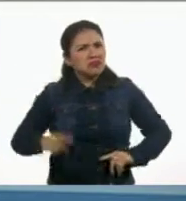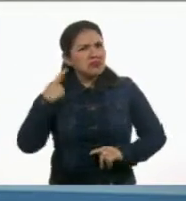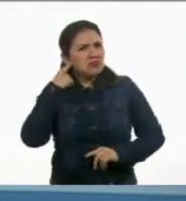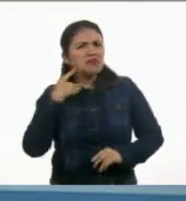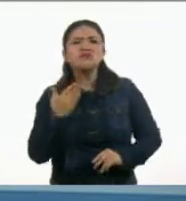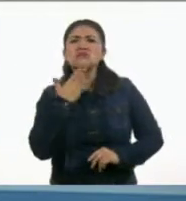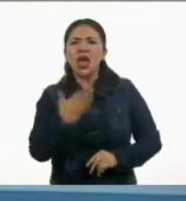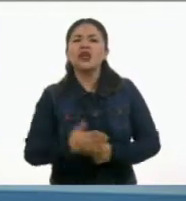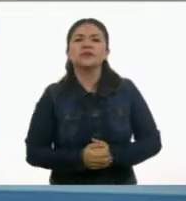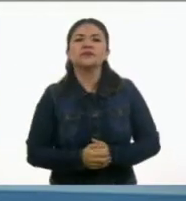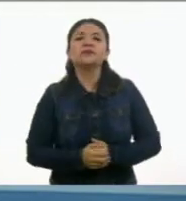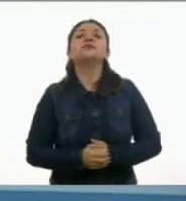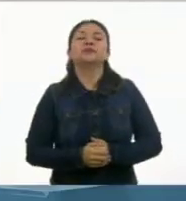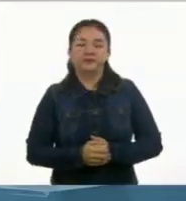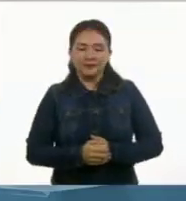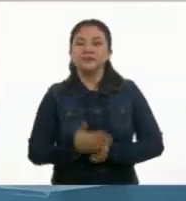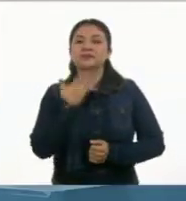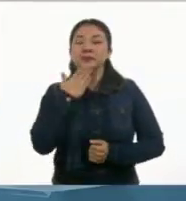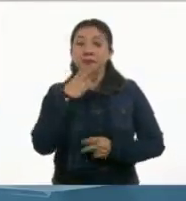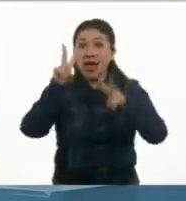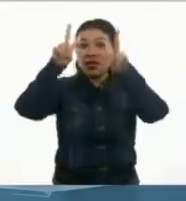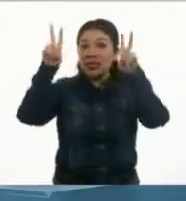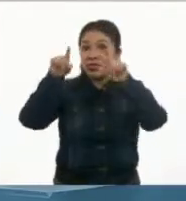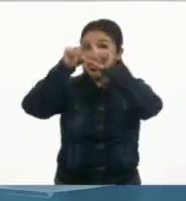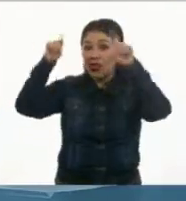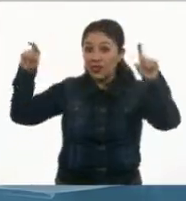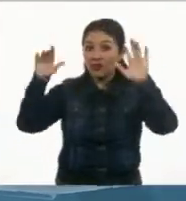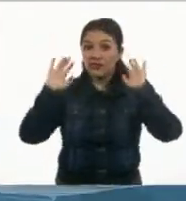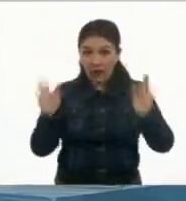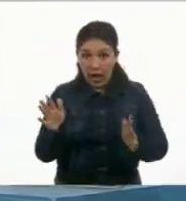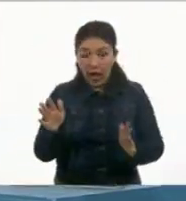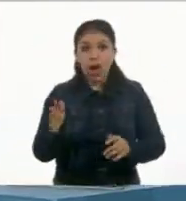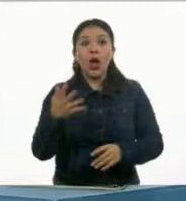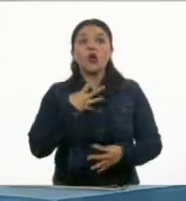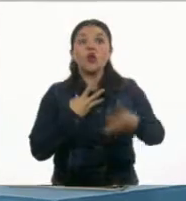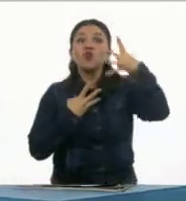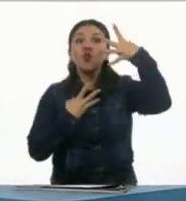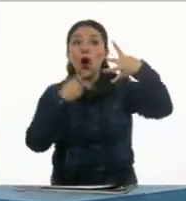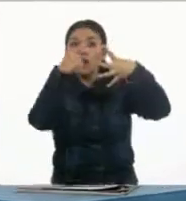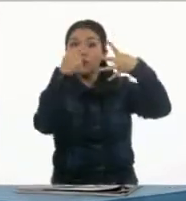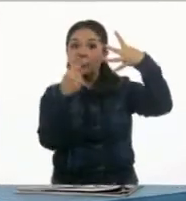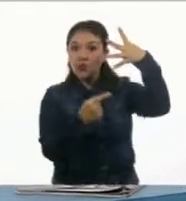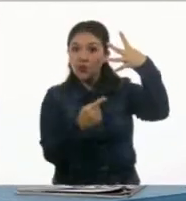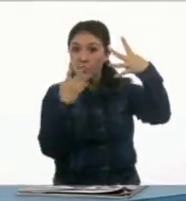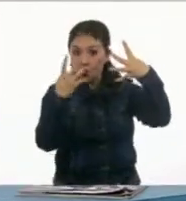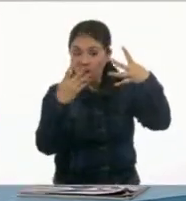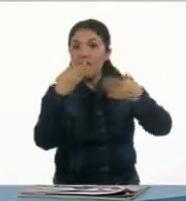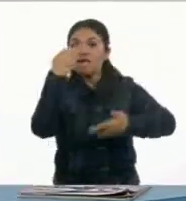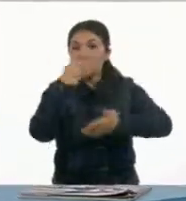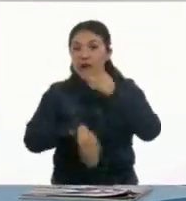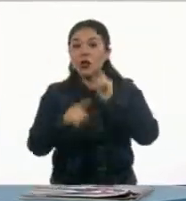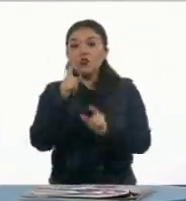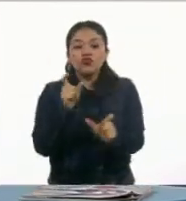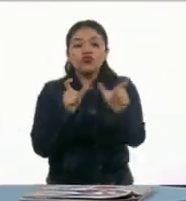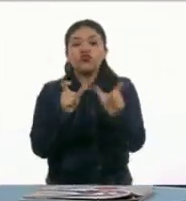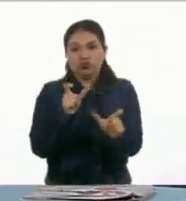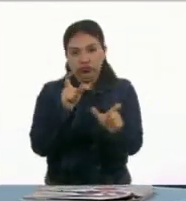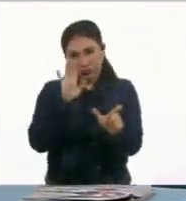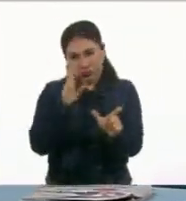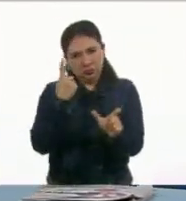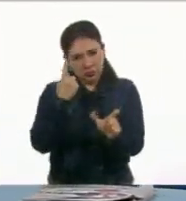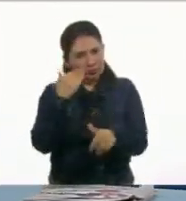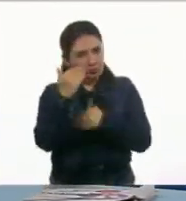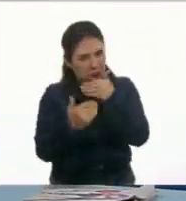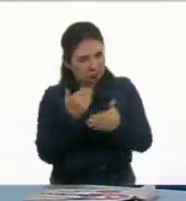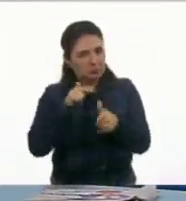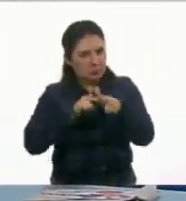coherencia. Bien, ya tenemos el título y cuatro frases, aunque falta ver si va ahí. Vamos por buen